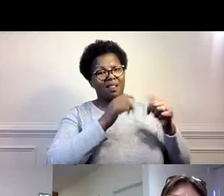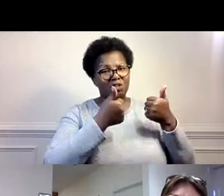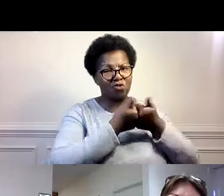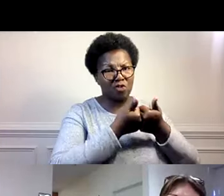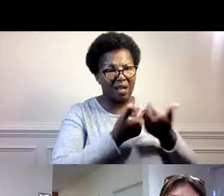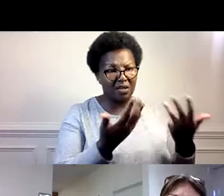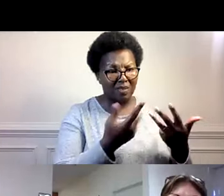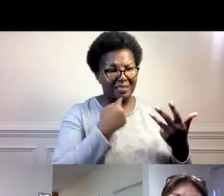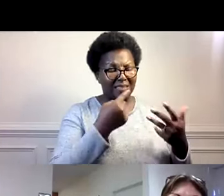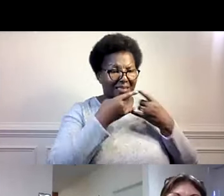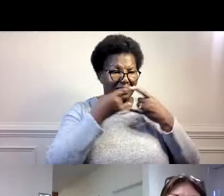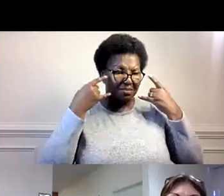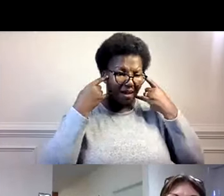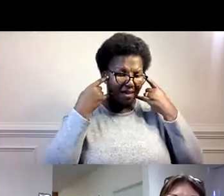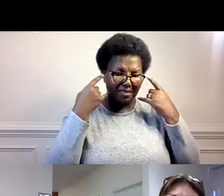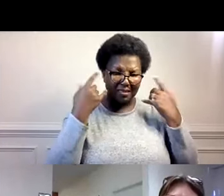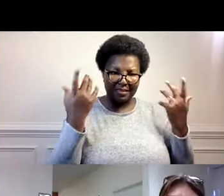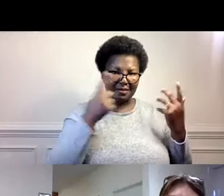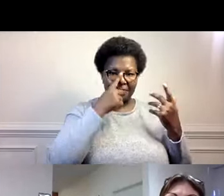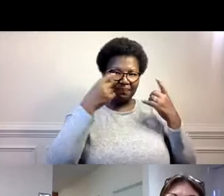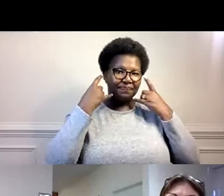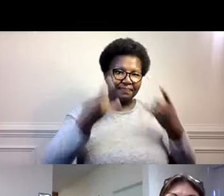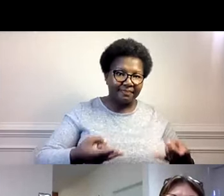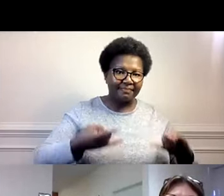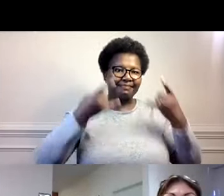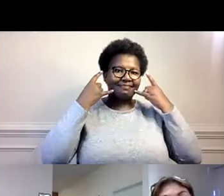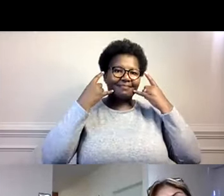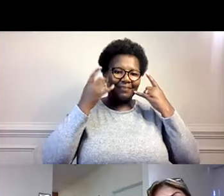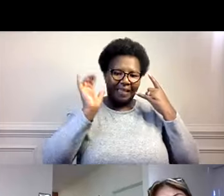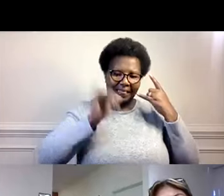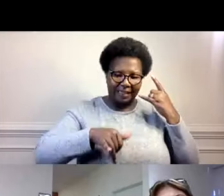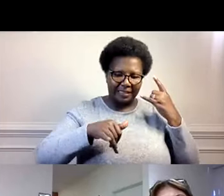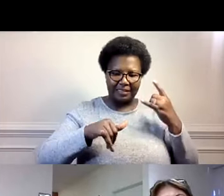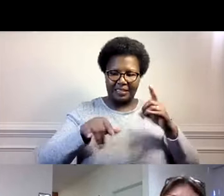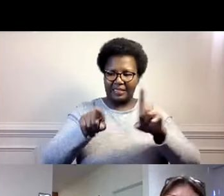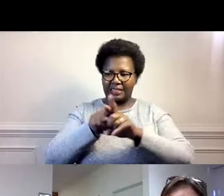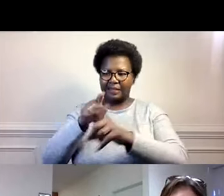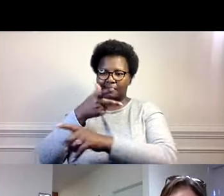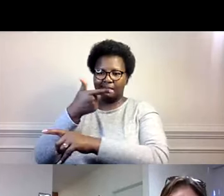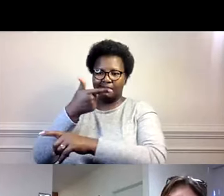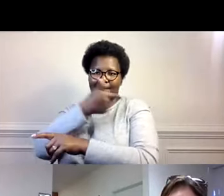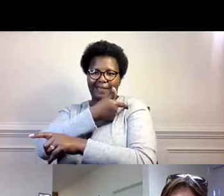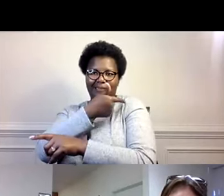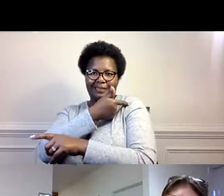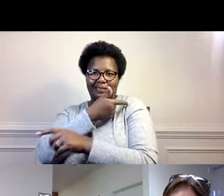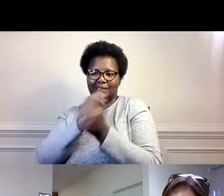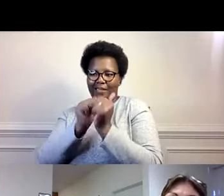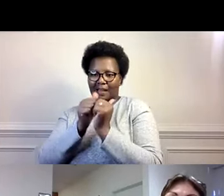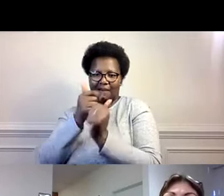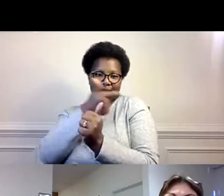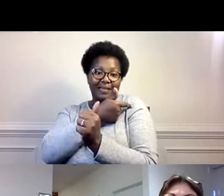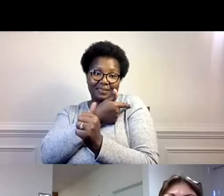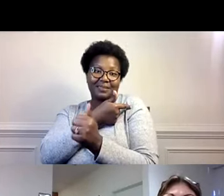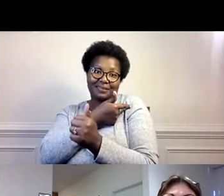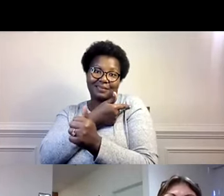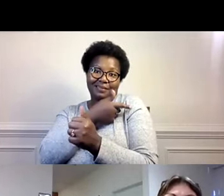principales, claro. Usar una máscara o no usar una. Claro, la vacuna también. Recibirla